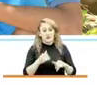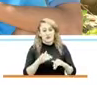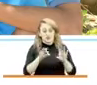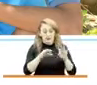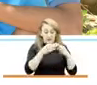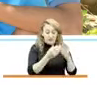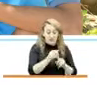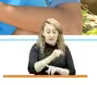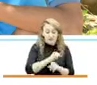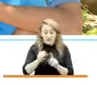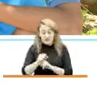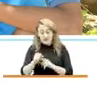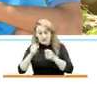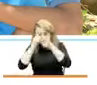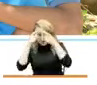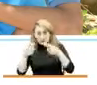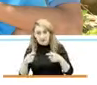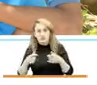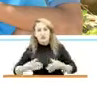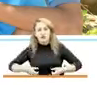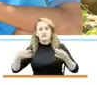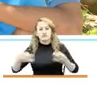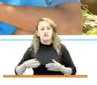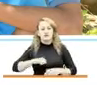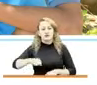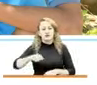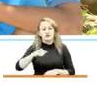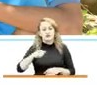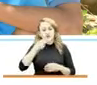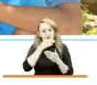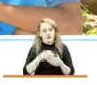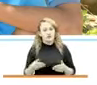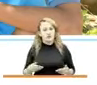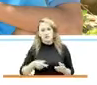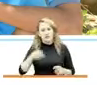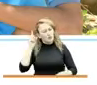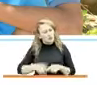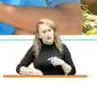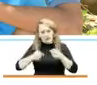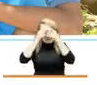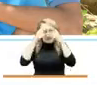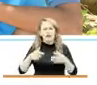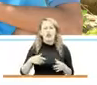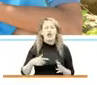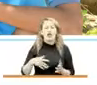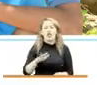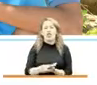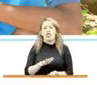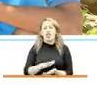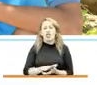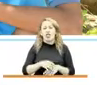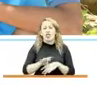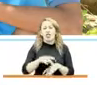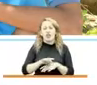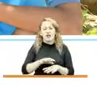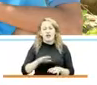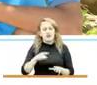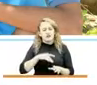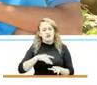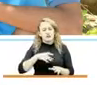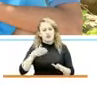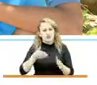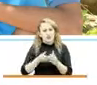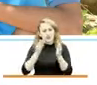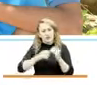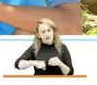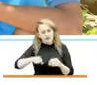sociedad y Estado para garantizar los derechos de la niñez. No podemos seguir siendo un Estado permisivo con la vulneración de derechos. Tenemos que ser, repito,